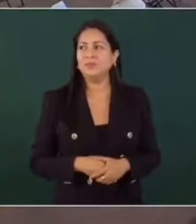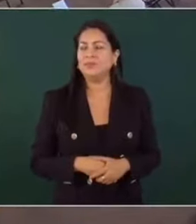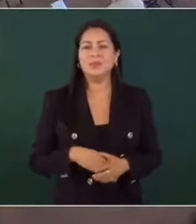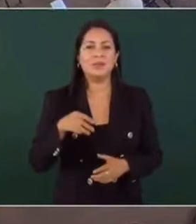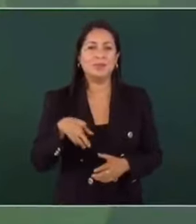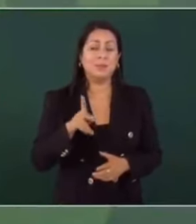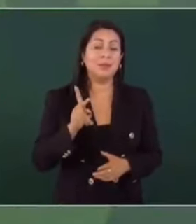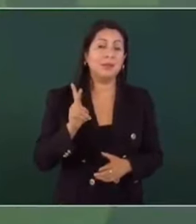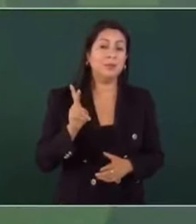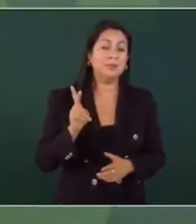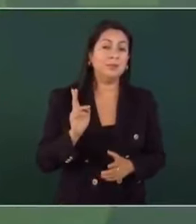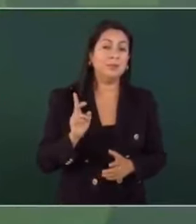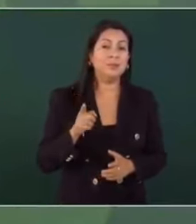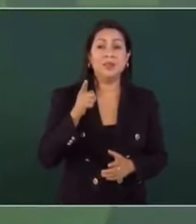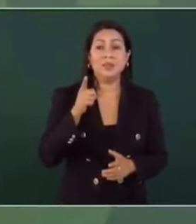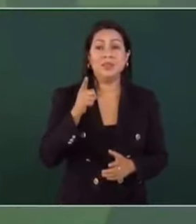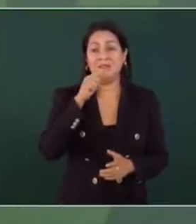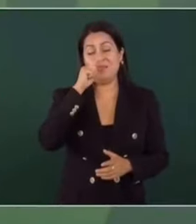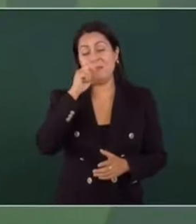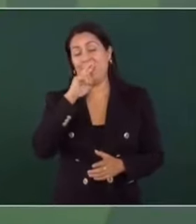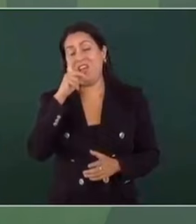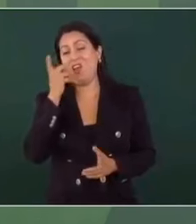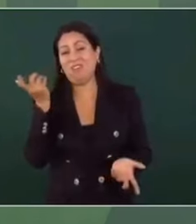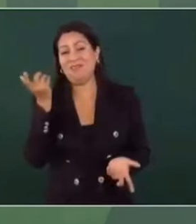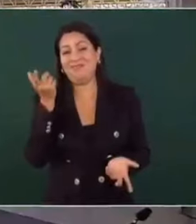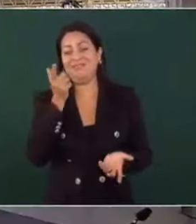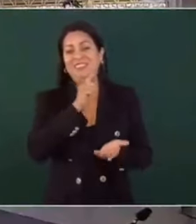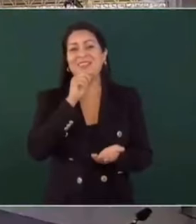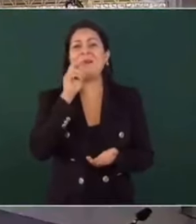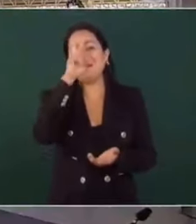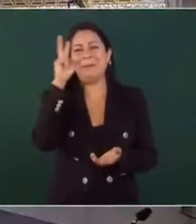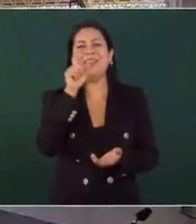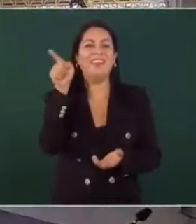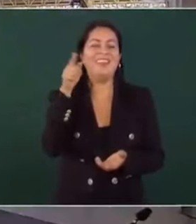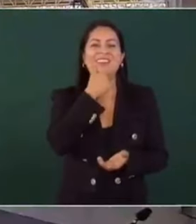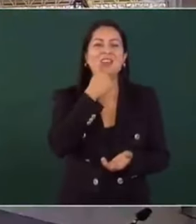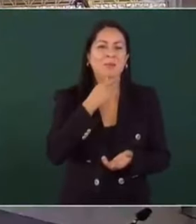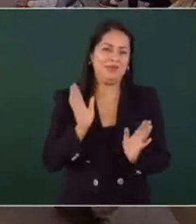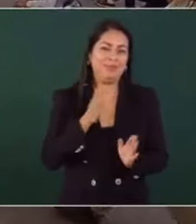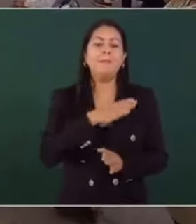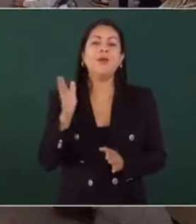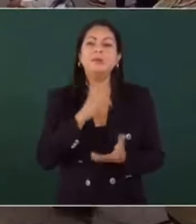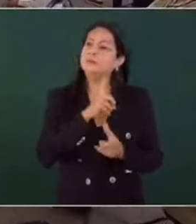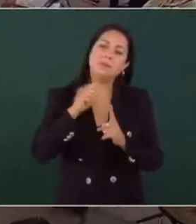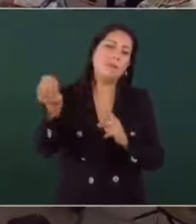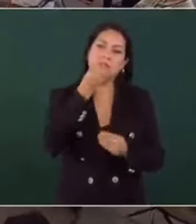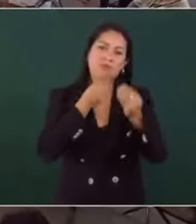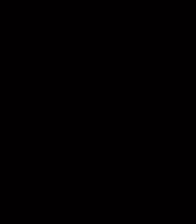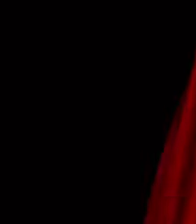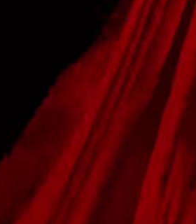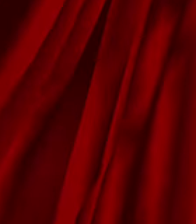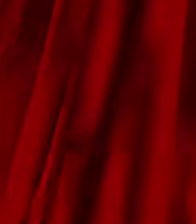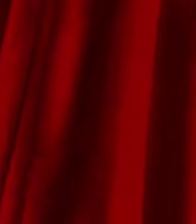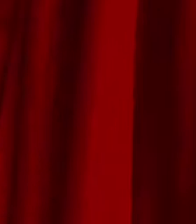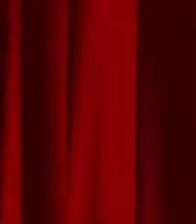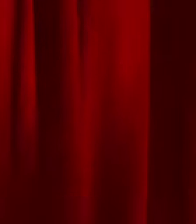Pero él no le llega a ustedes en dignidad. Bueno, vámonos a desayunar. Gracias. Gracias.